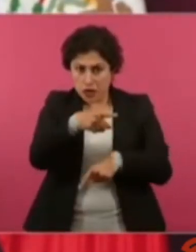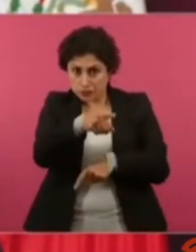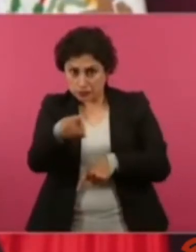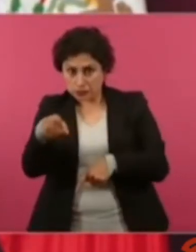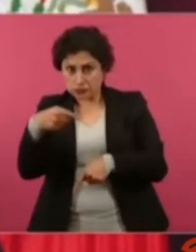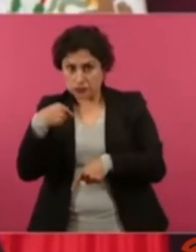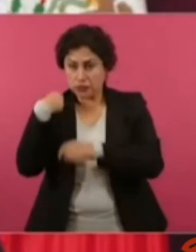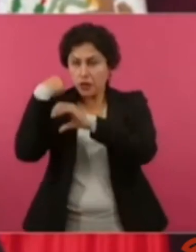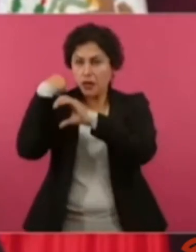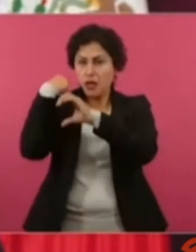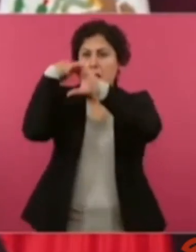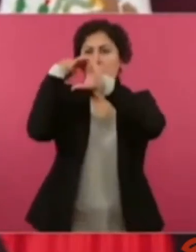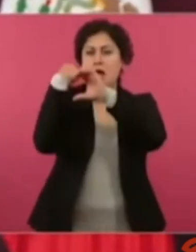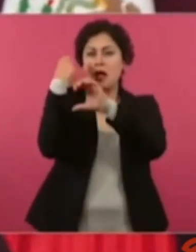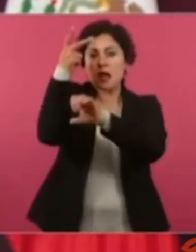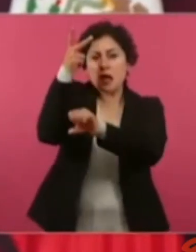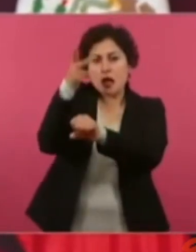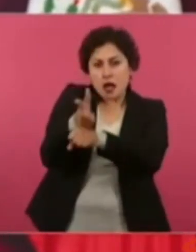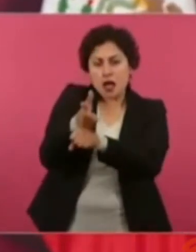Estos sí,